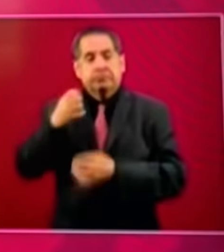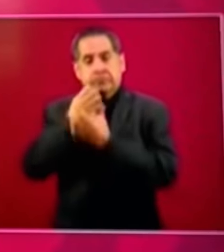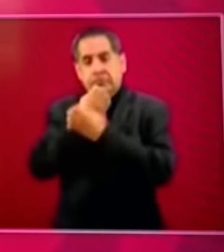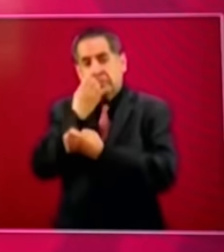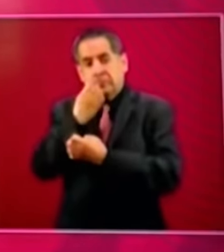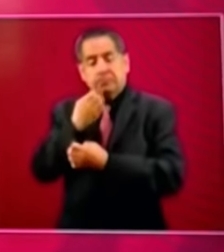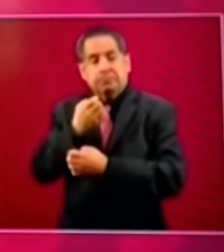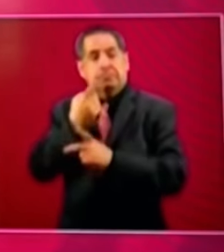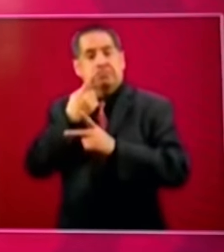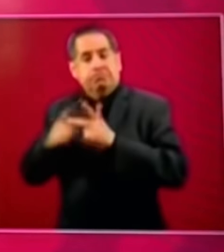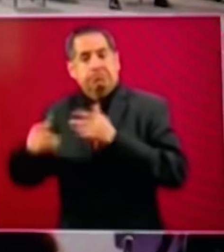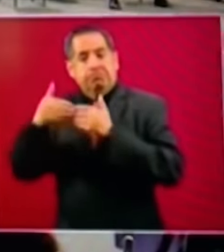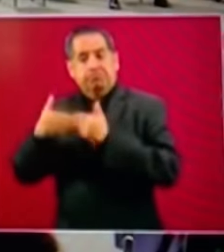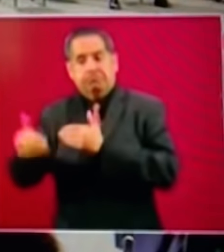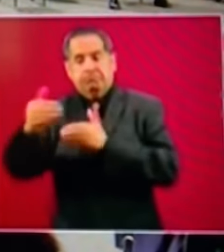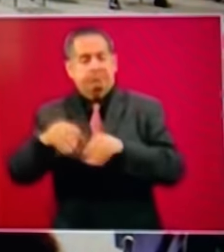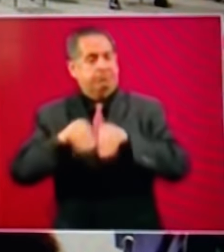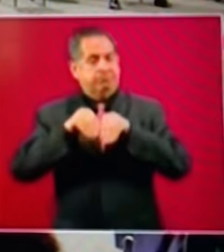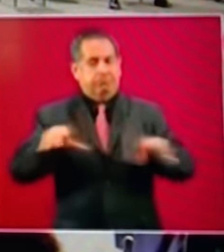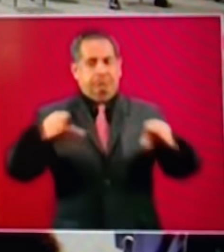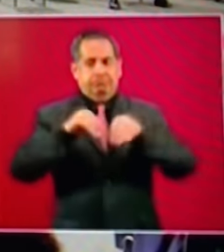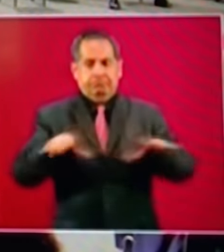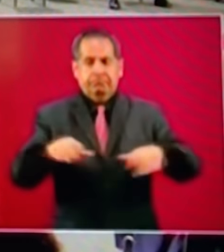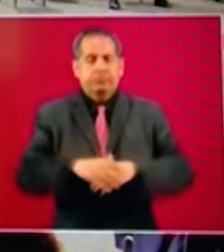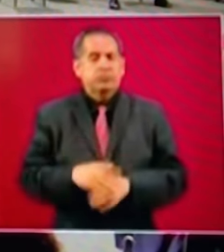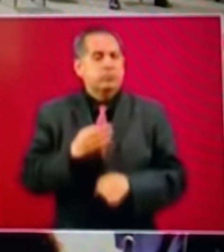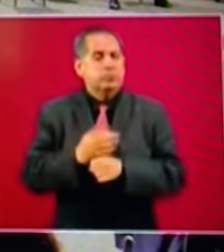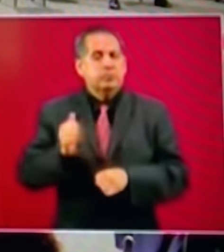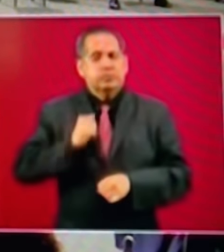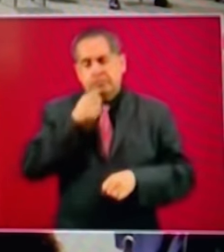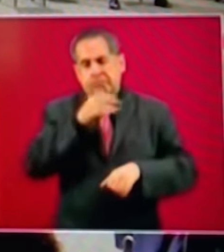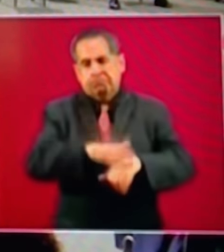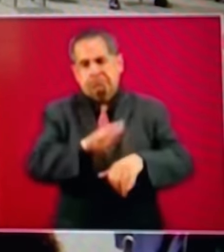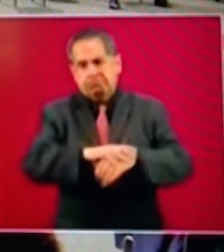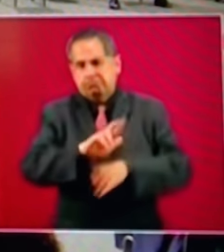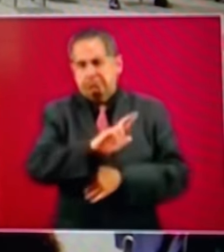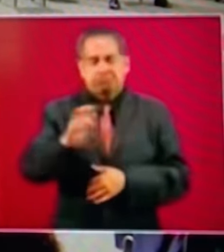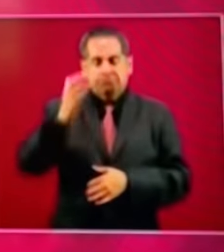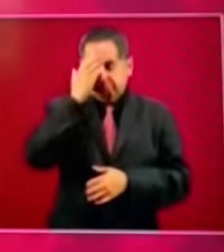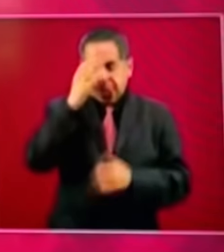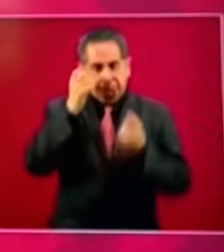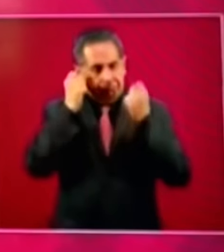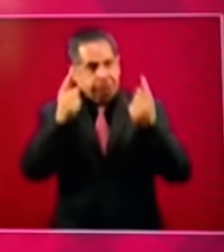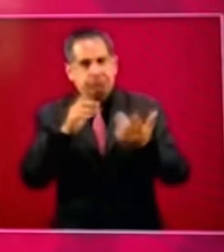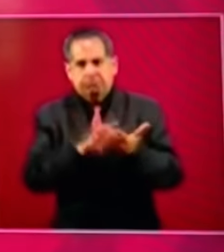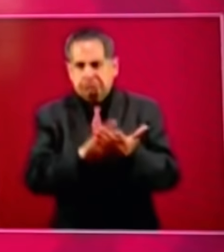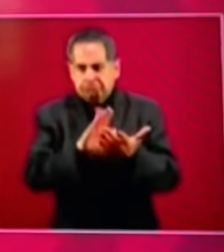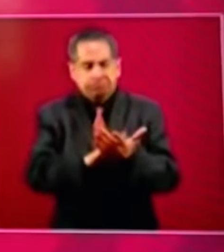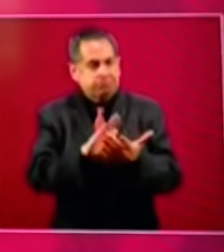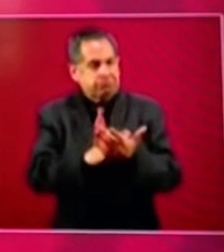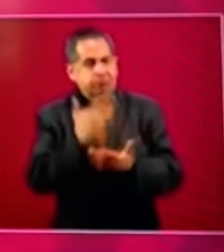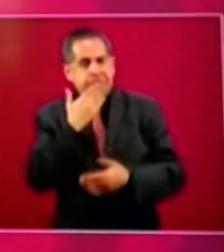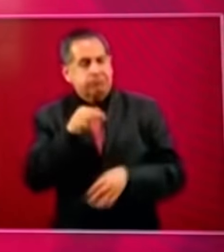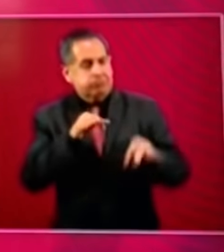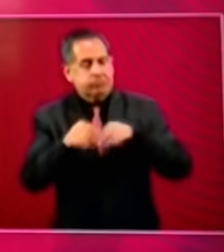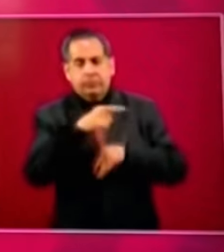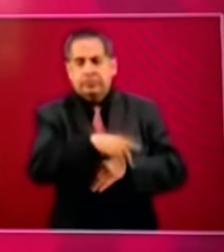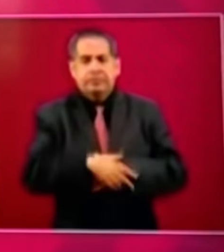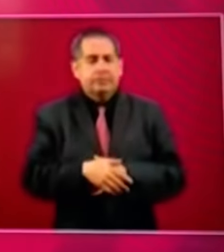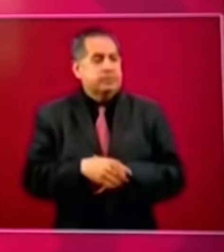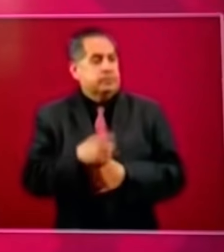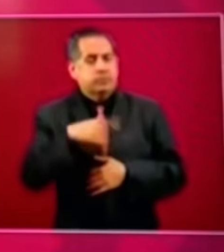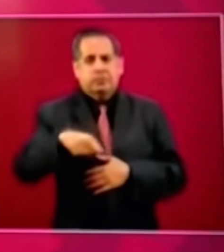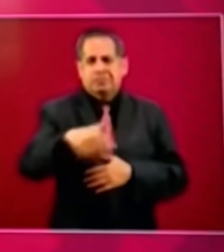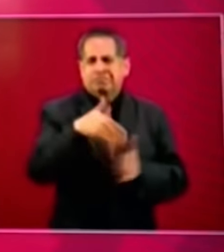quiero aprovechar este importante espacio para reconocer el gran trabajo que han venido haciendo miles de